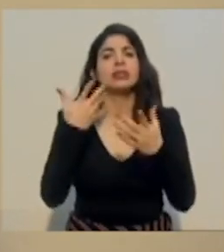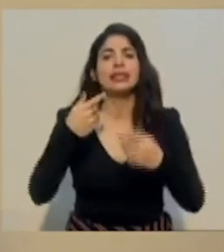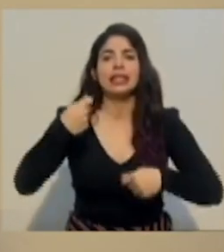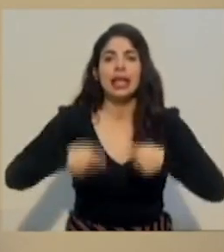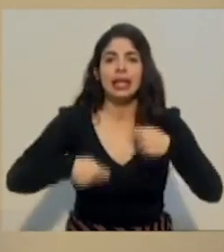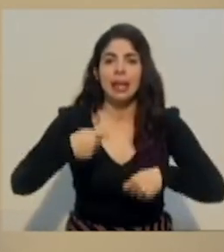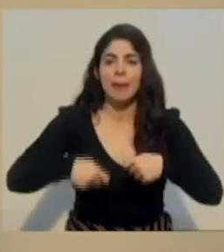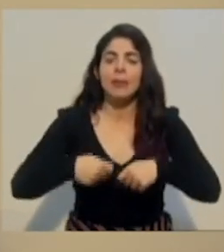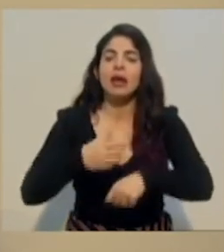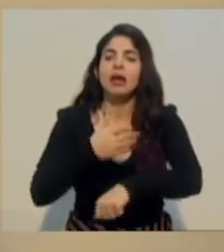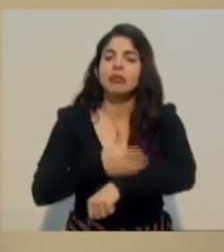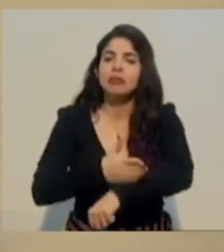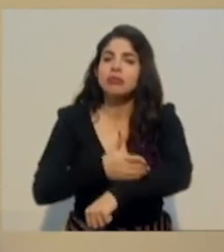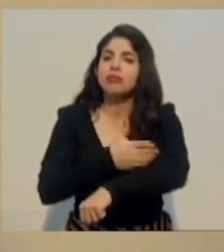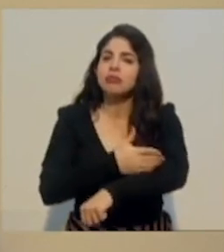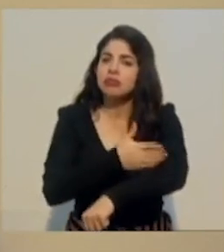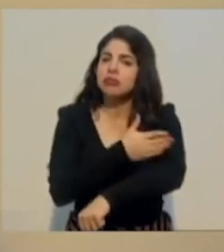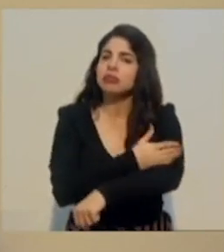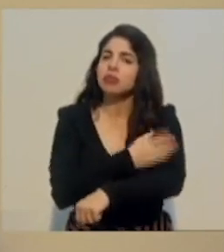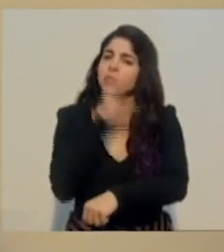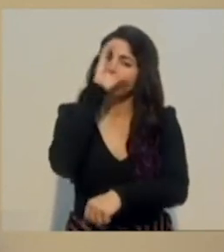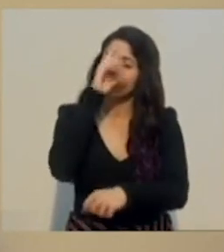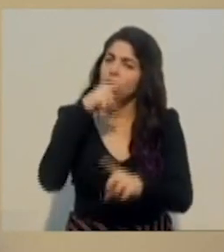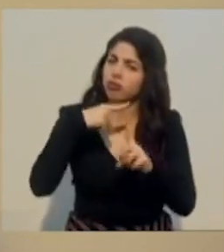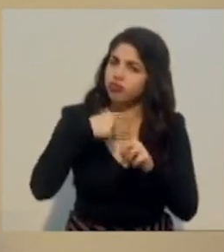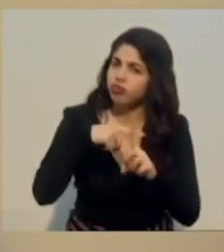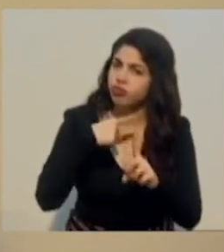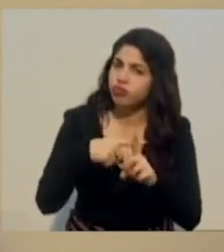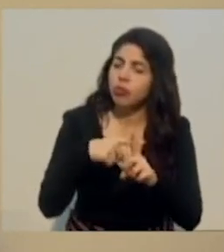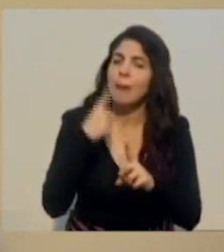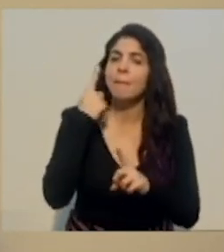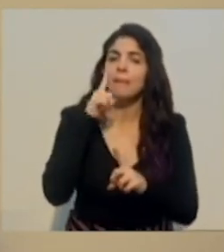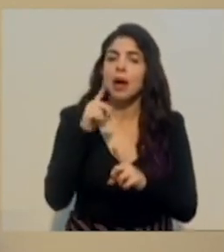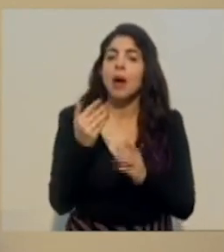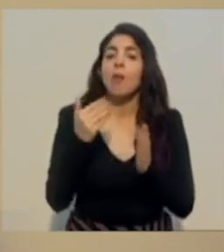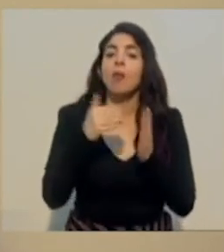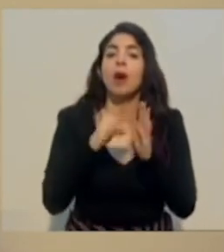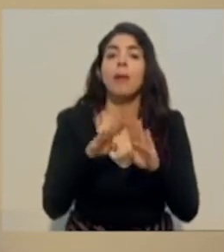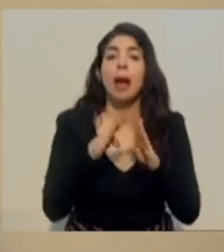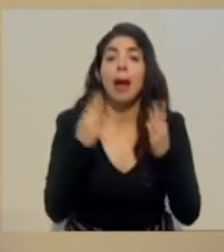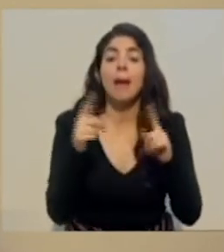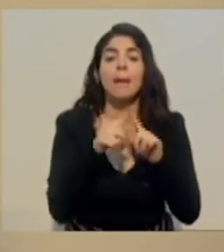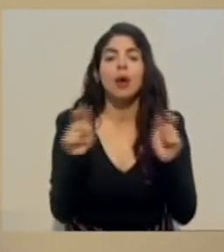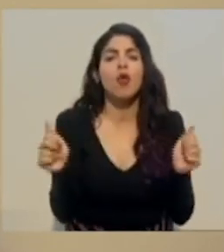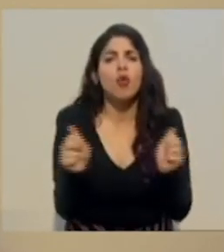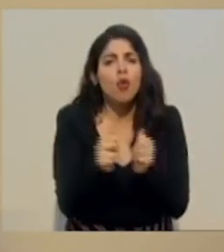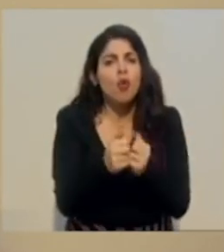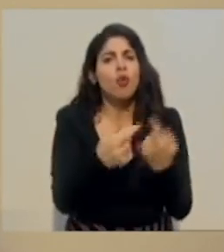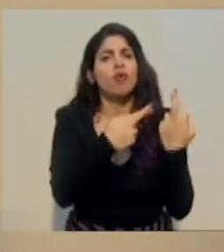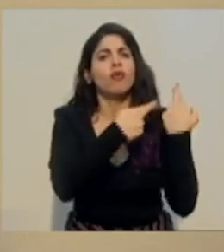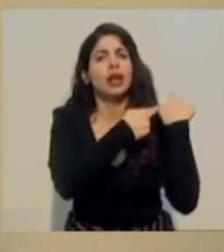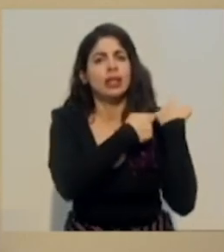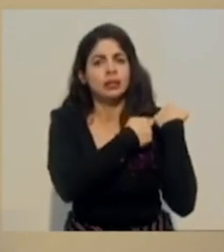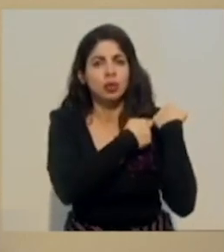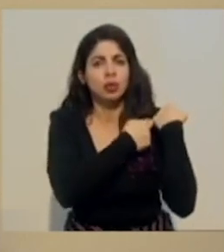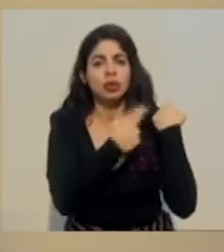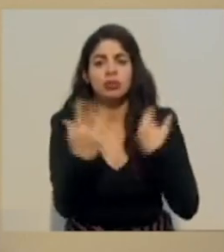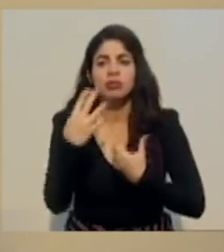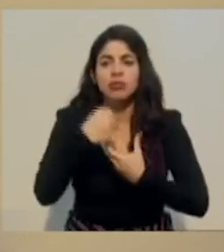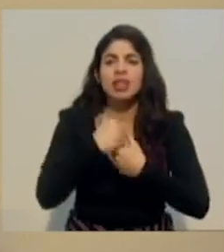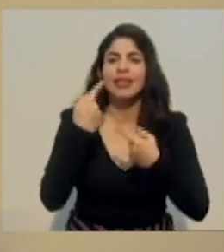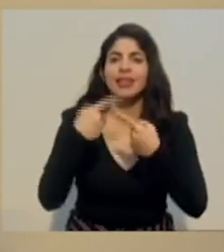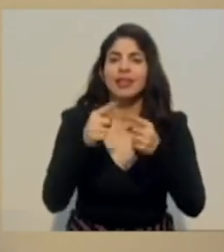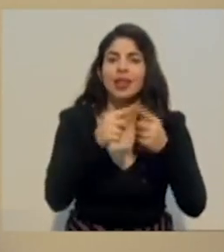forma optimista a la reapertura responsable, incorporando a sectores económicos